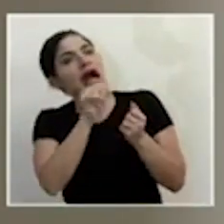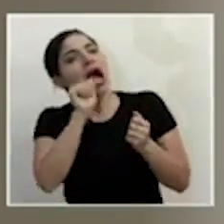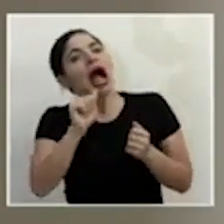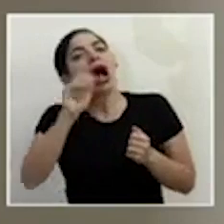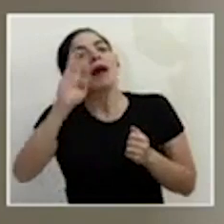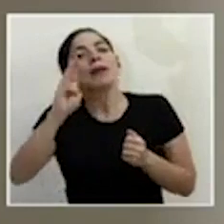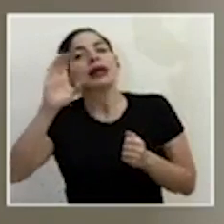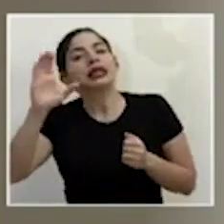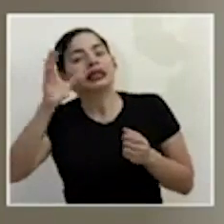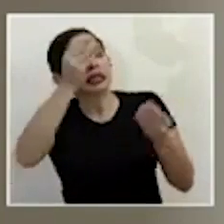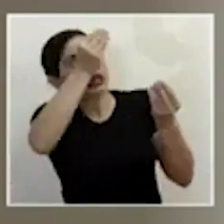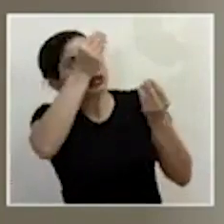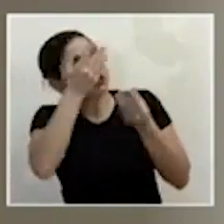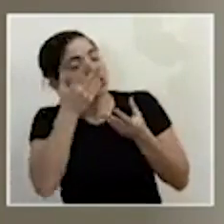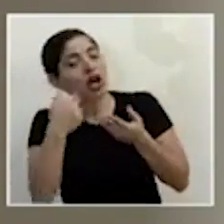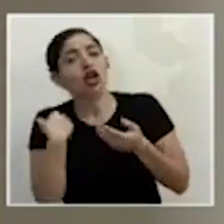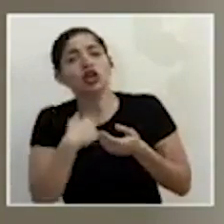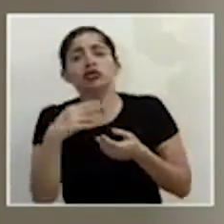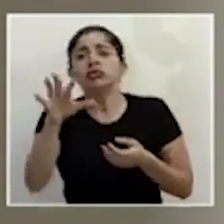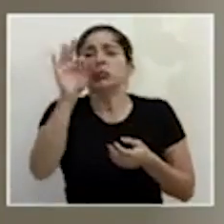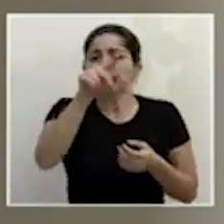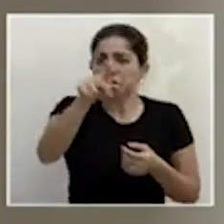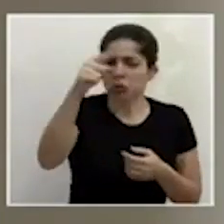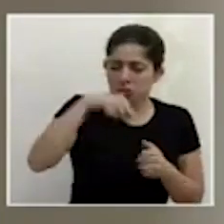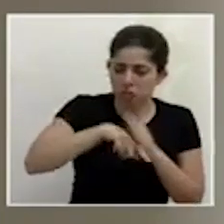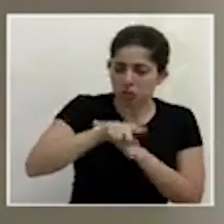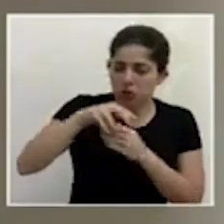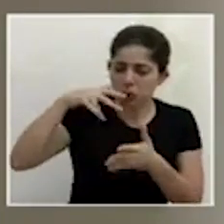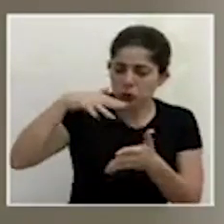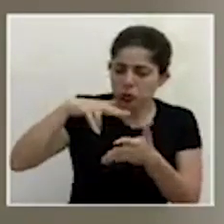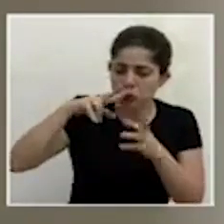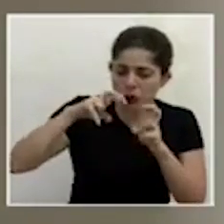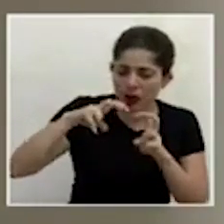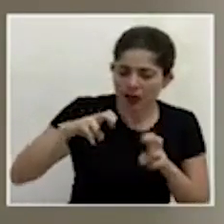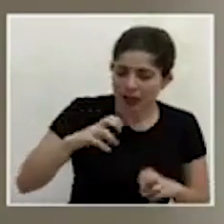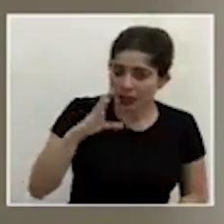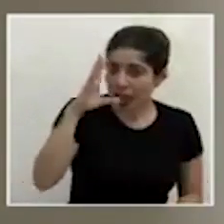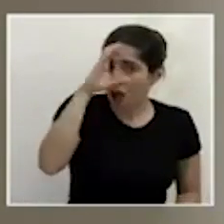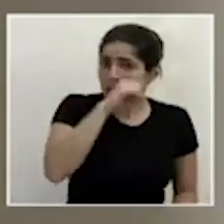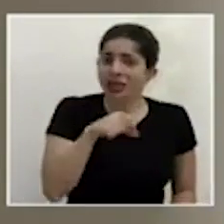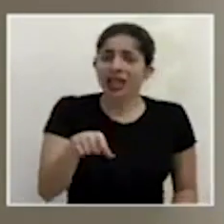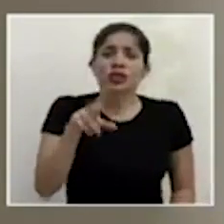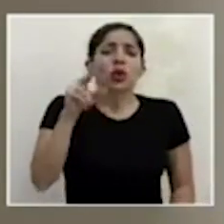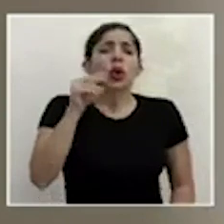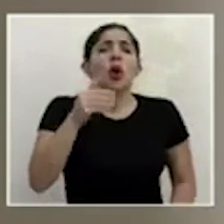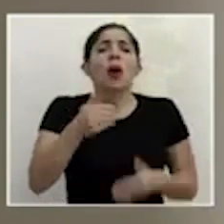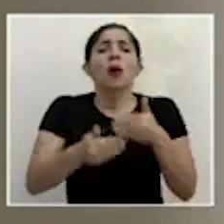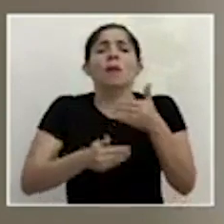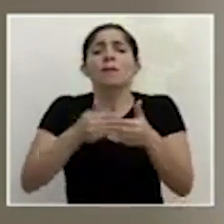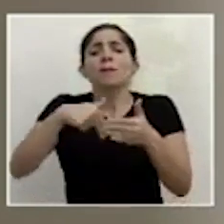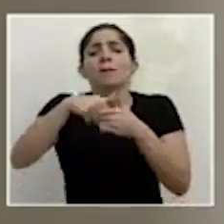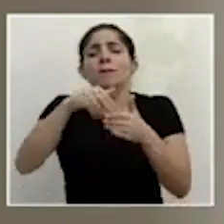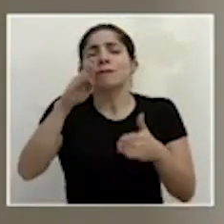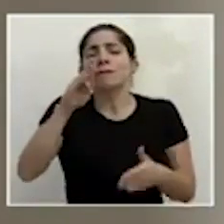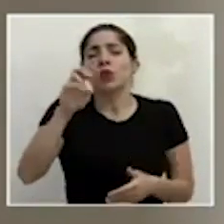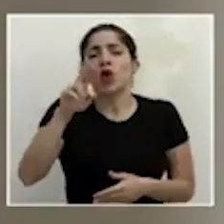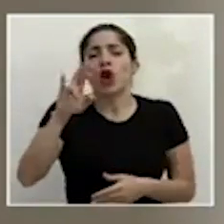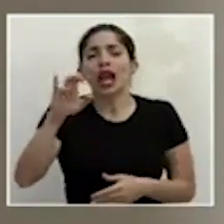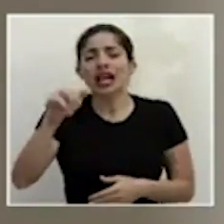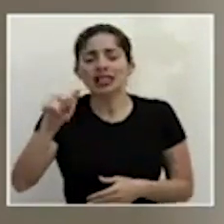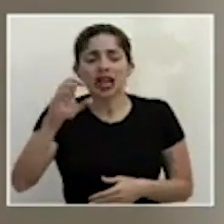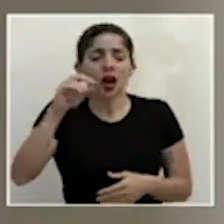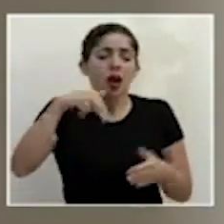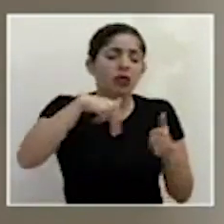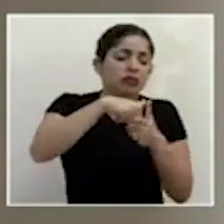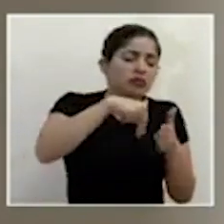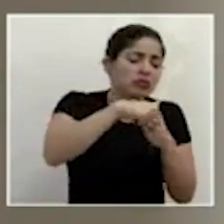nosotros los invitamos a estudiarlo a revisarlo y que se den cuenta que no es burocracia que no son requisitos adicionales sino